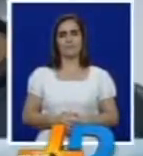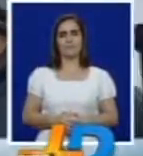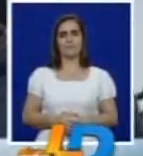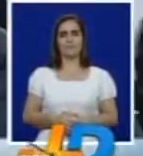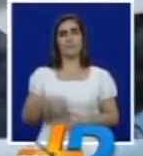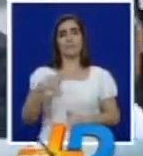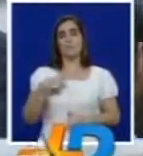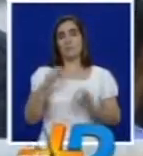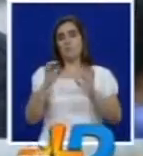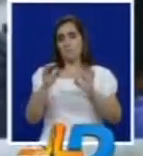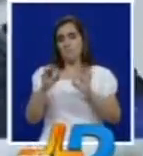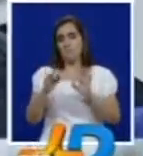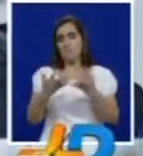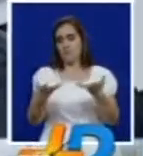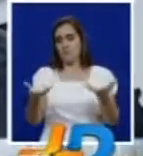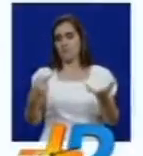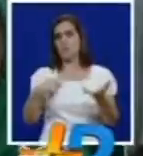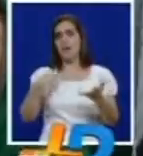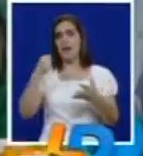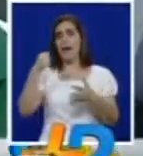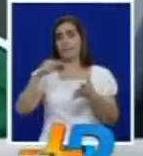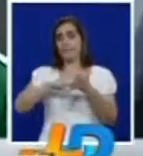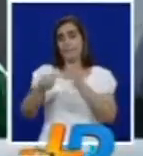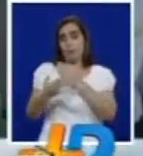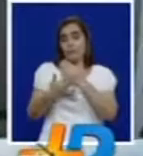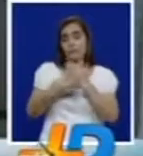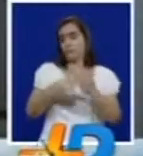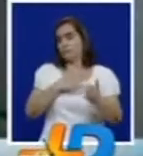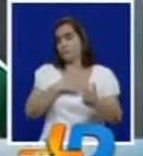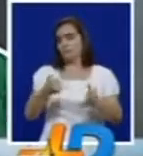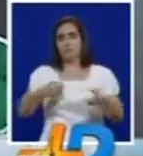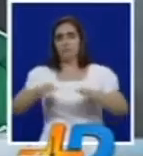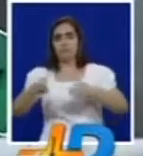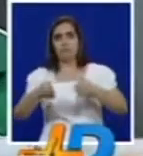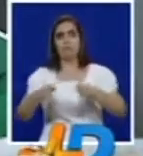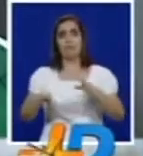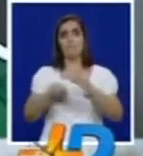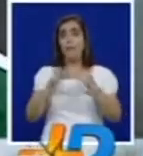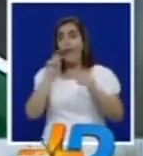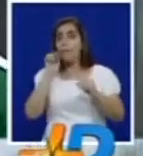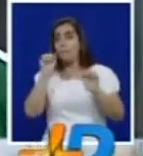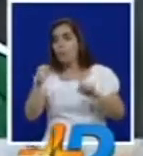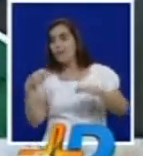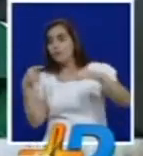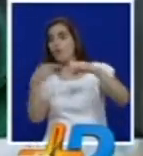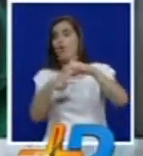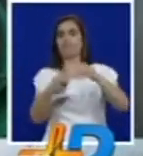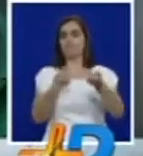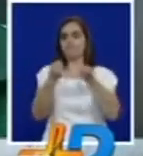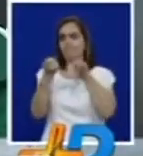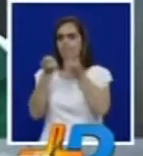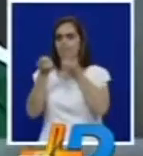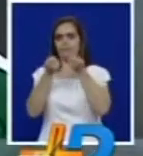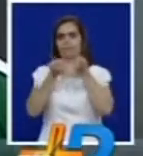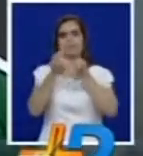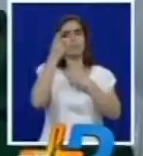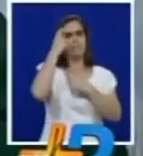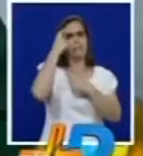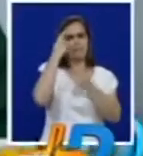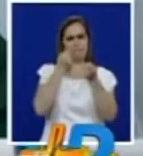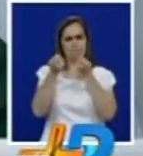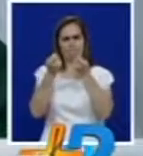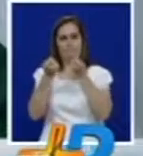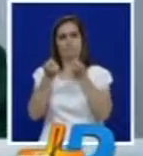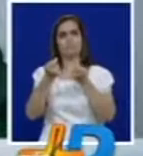hicimos las cosas bien hicimos lo que quería el profe se aprovecharon las opciones de goli y creo que se supo manejar el partido muy inteligentemente